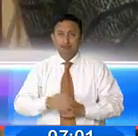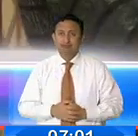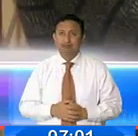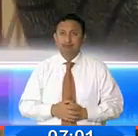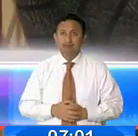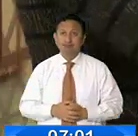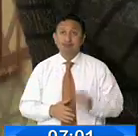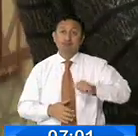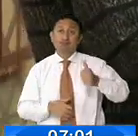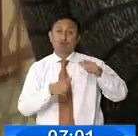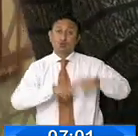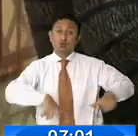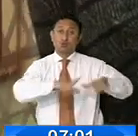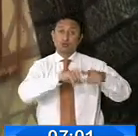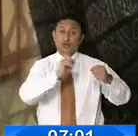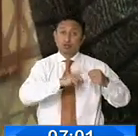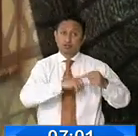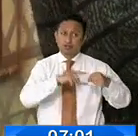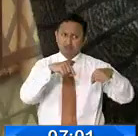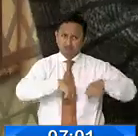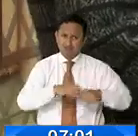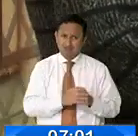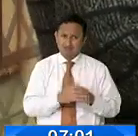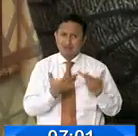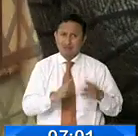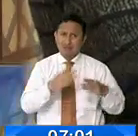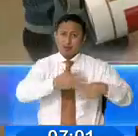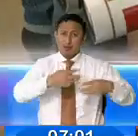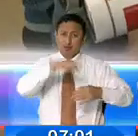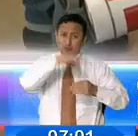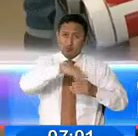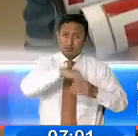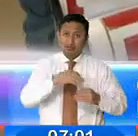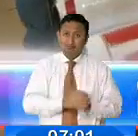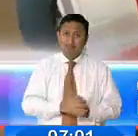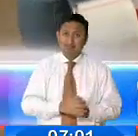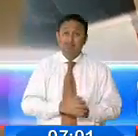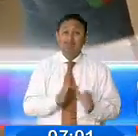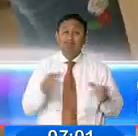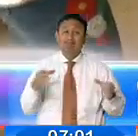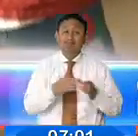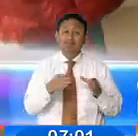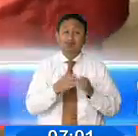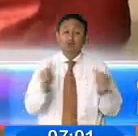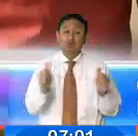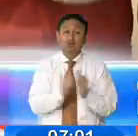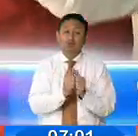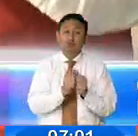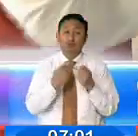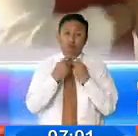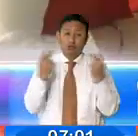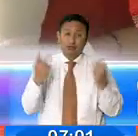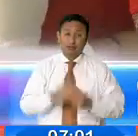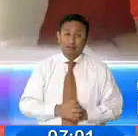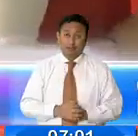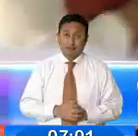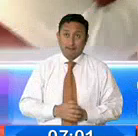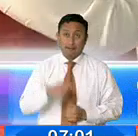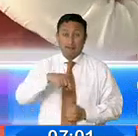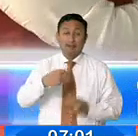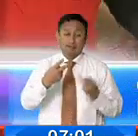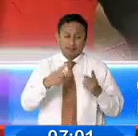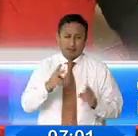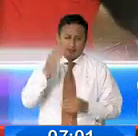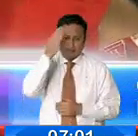En otro punto de la ciudad de Quito encontramos desempolvando el material electoral a miembros de la unidad popular, quienes también son